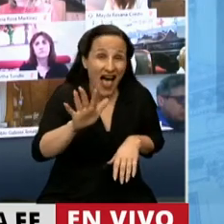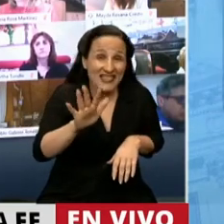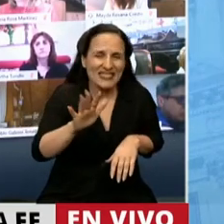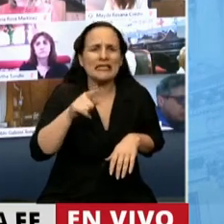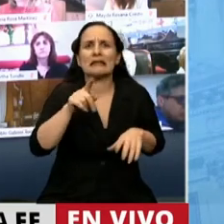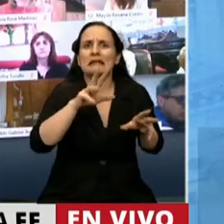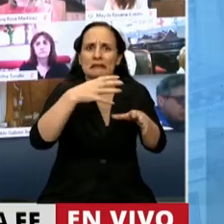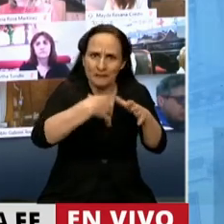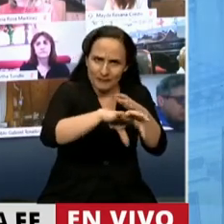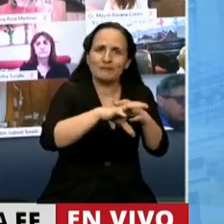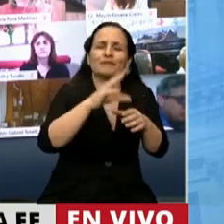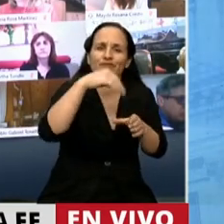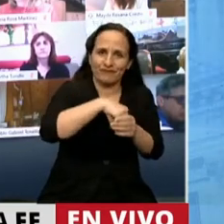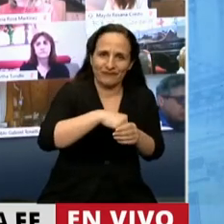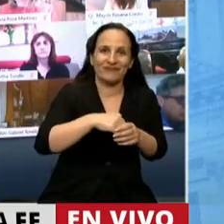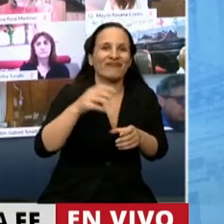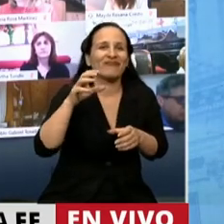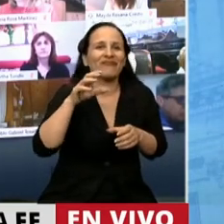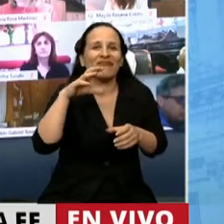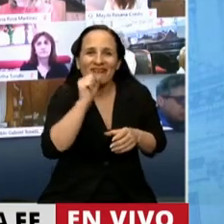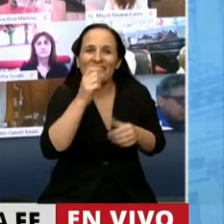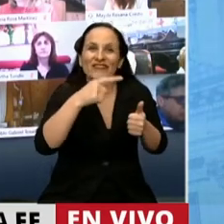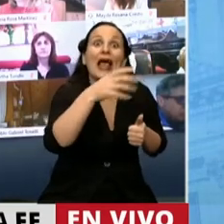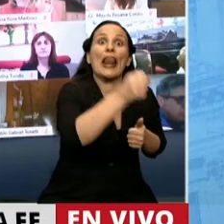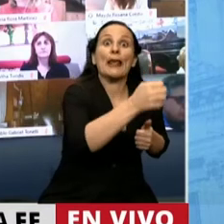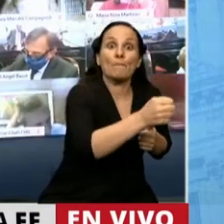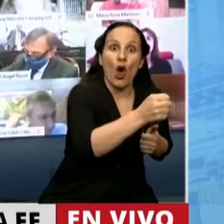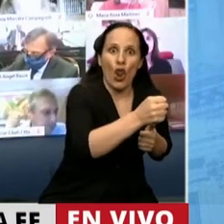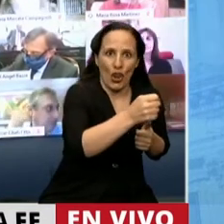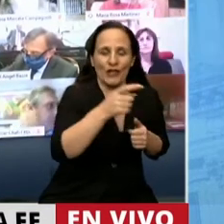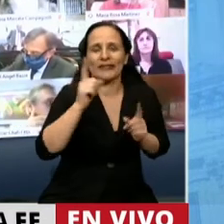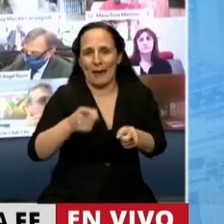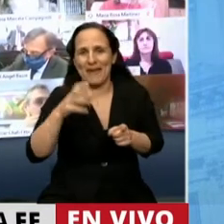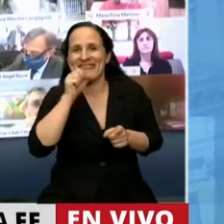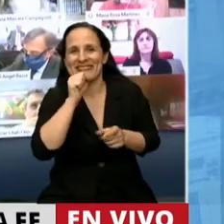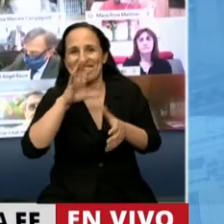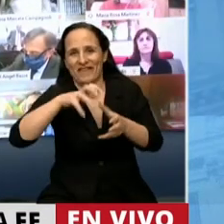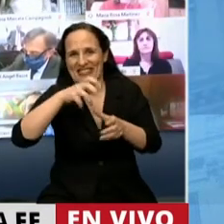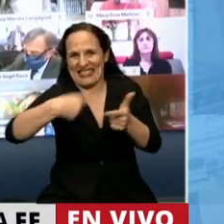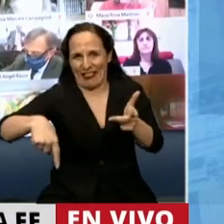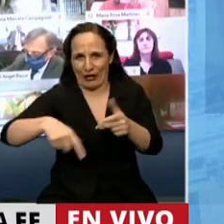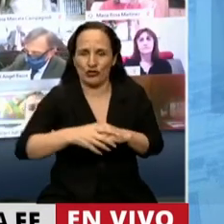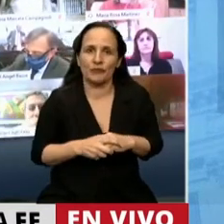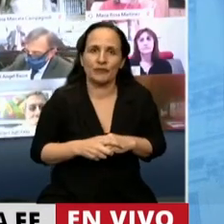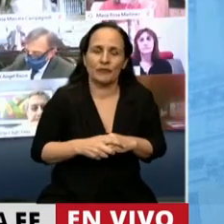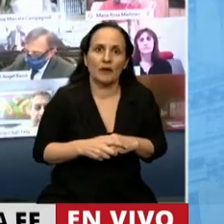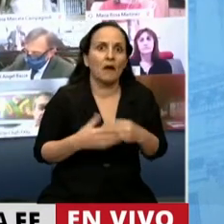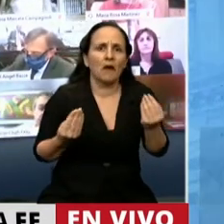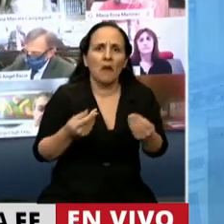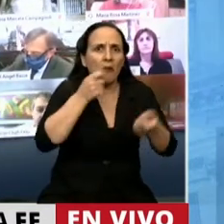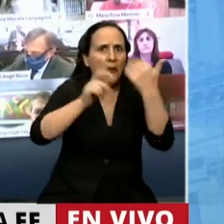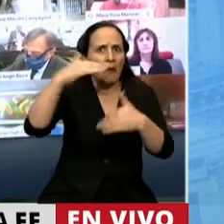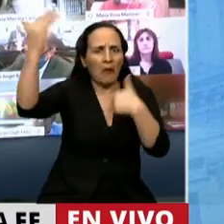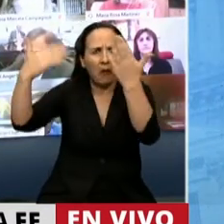citricultura más el limón, la cadena del limón y malo cítrico. ¿Y qué lugar ocupan? En términos de